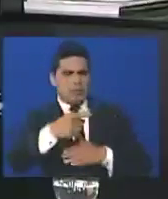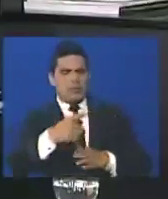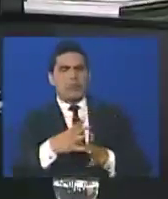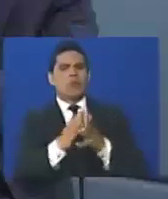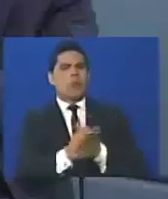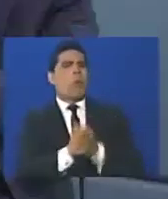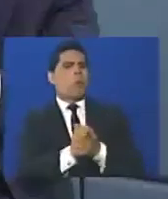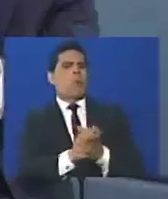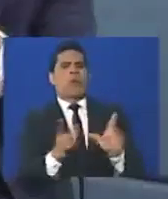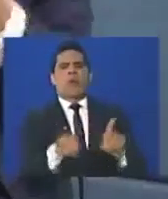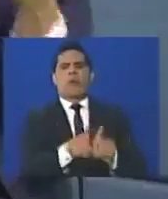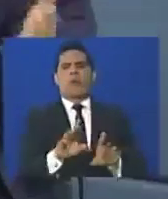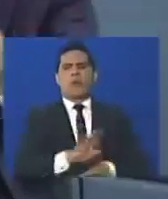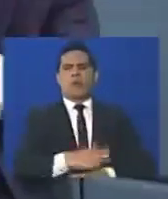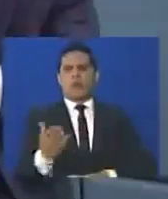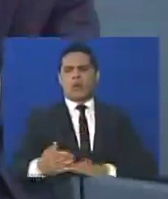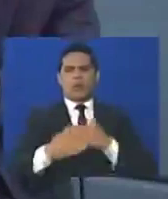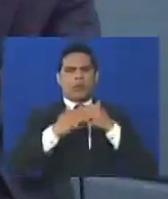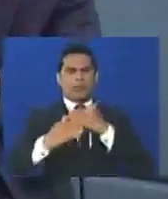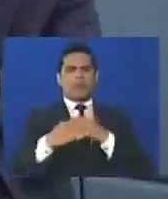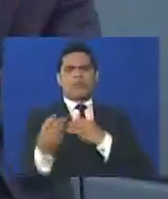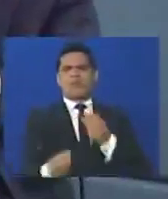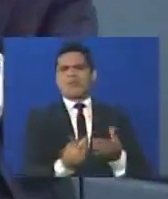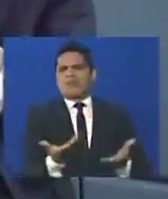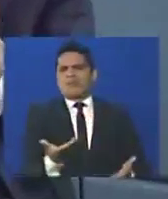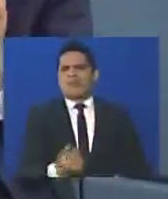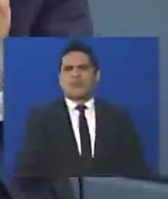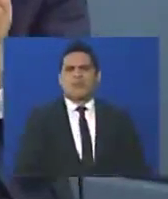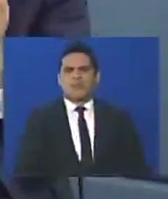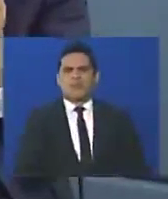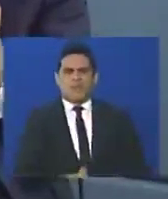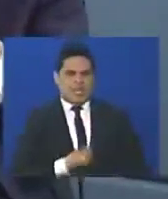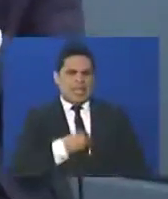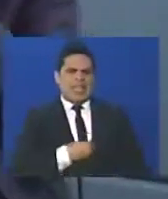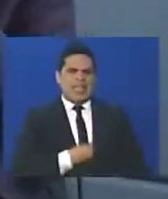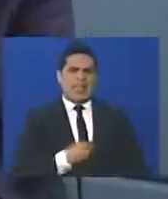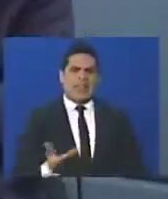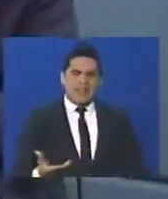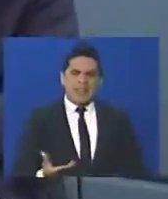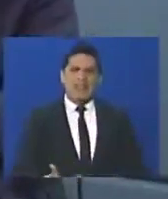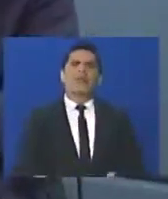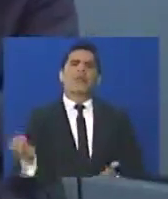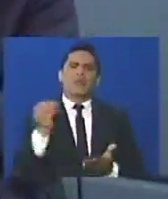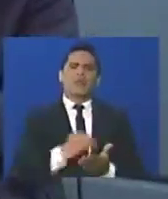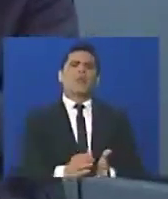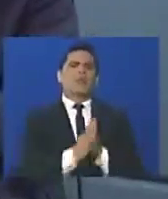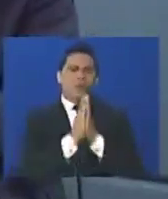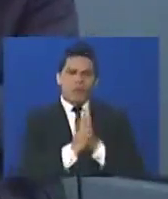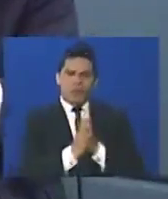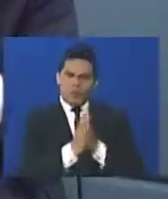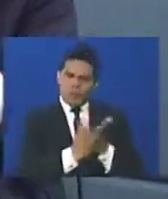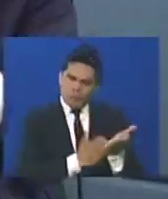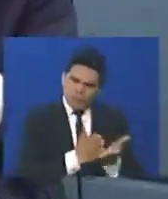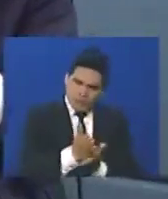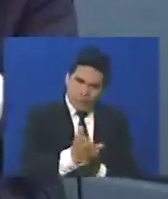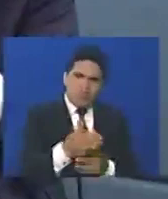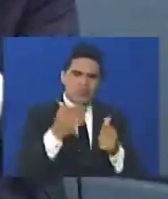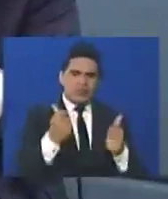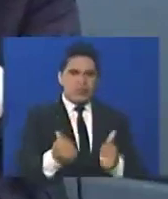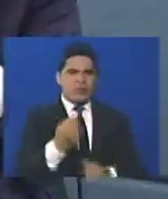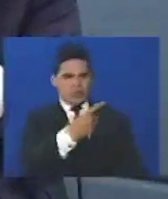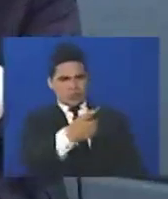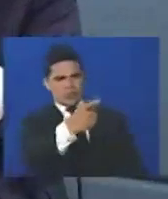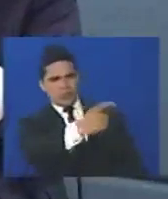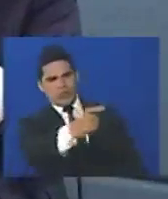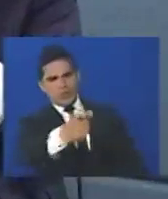pana, porque ellos están pacificando, señores, rectifiquen por favor, ustedes están,